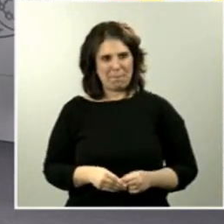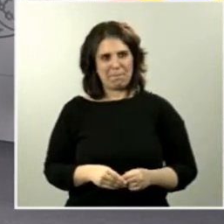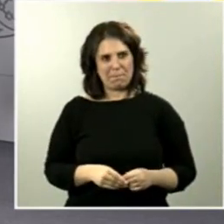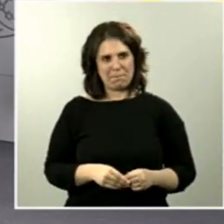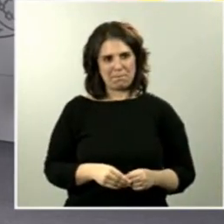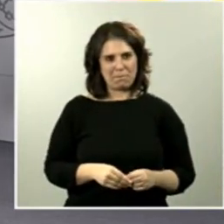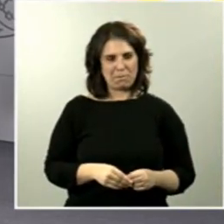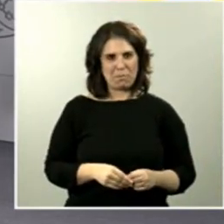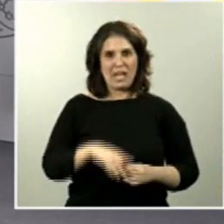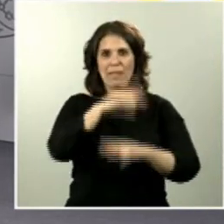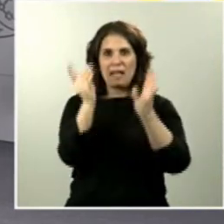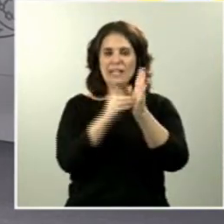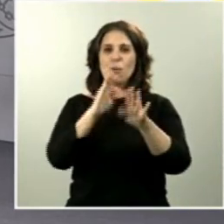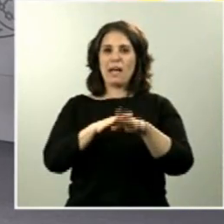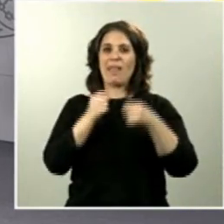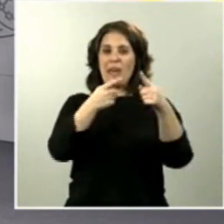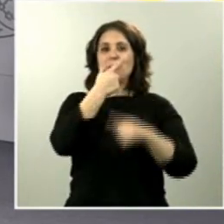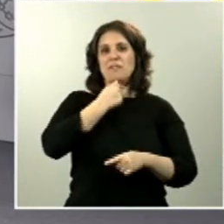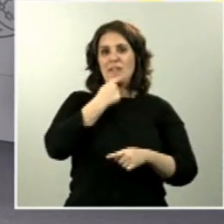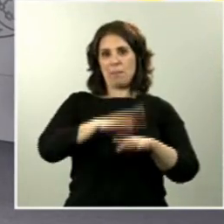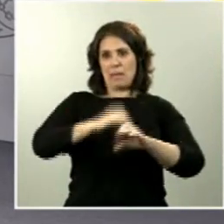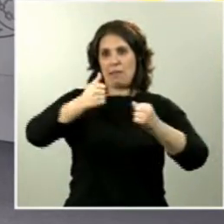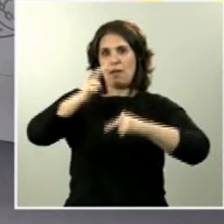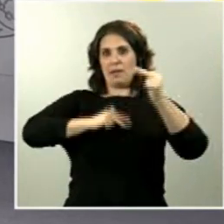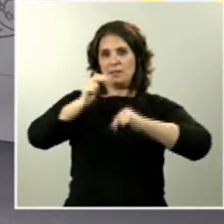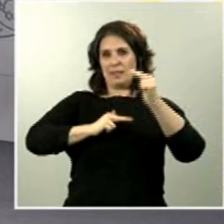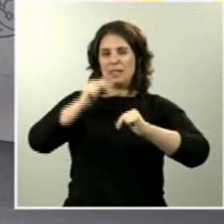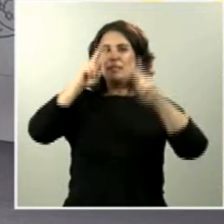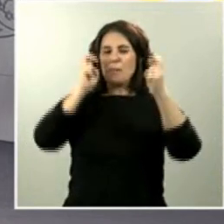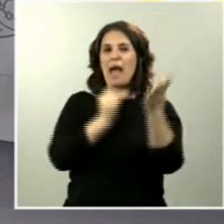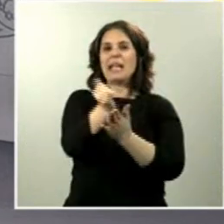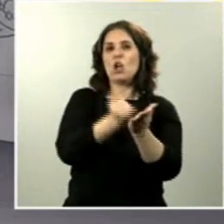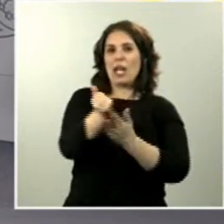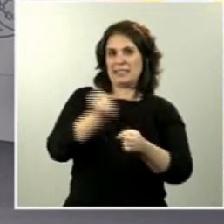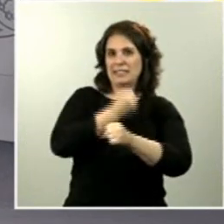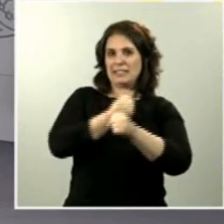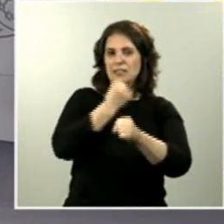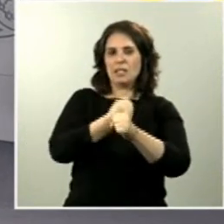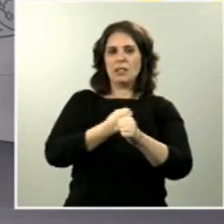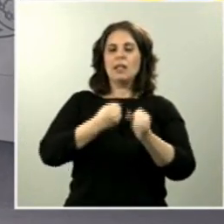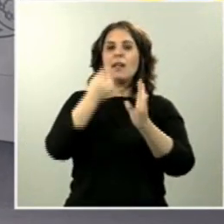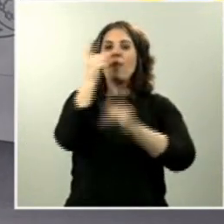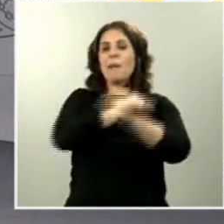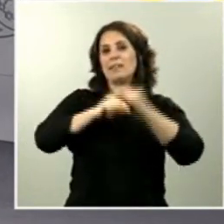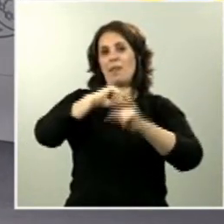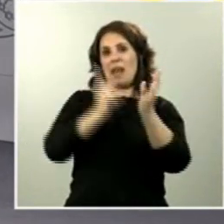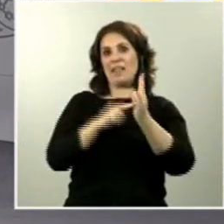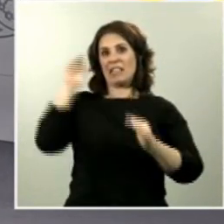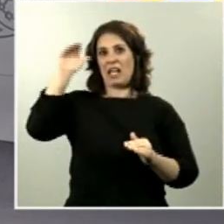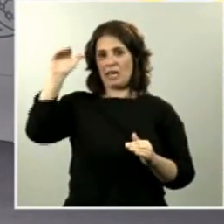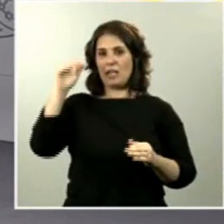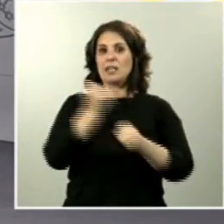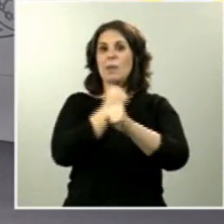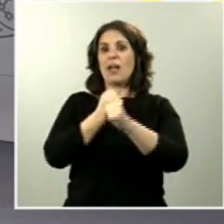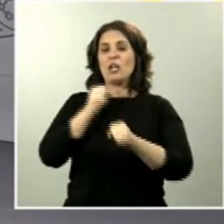favorecer la incorporación de mano de obra a las campañas agrícolas, se ha reactivado el debate sobre la ley de extranjería y la situación de los trabajadores migrantes sin papeles